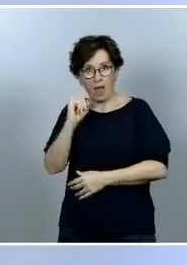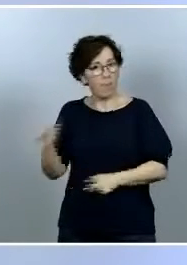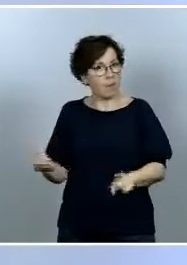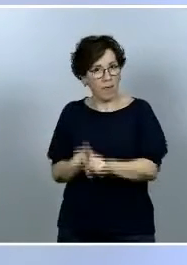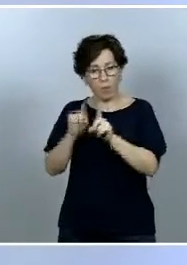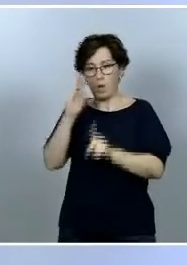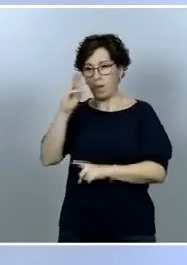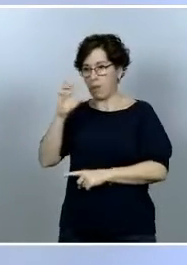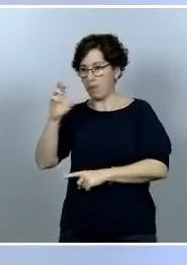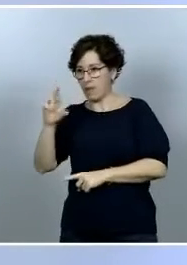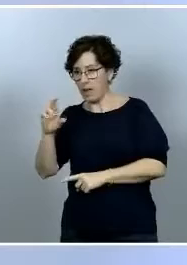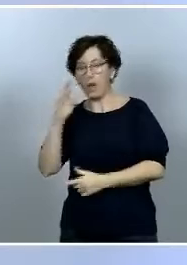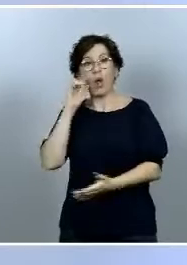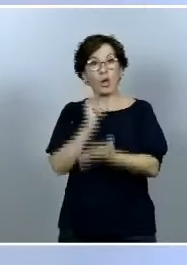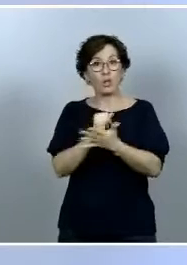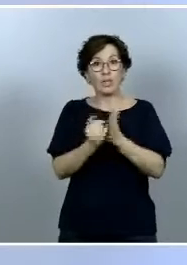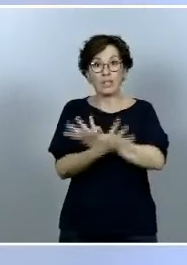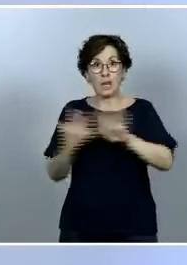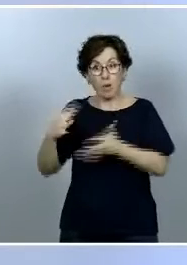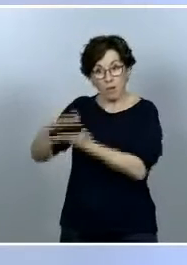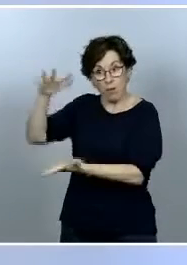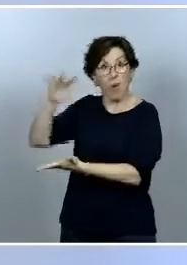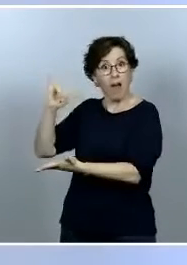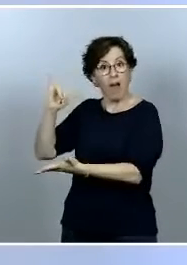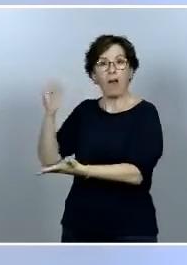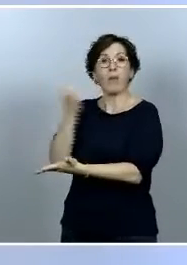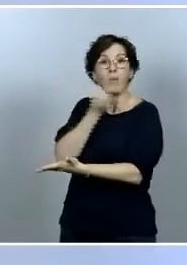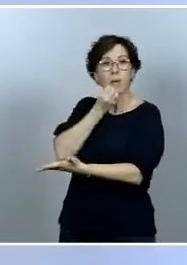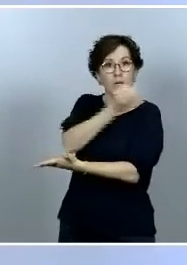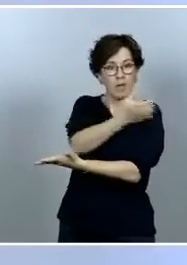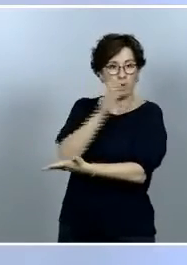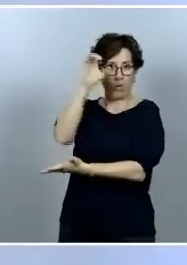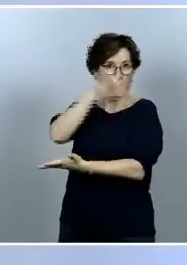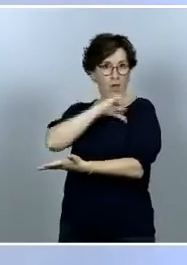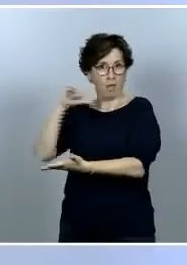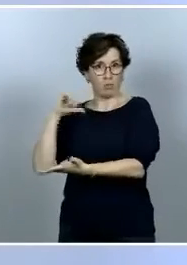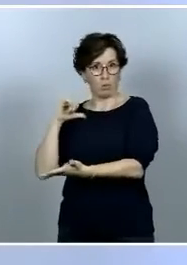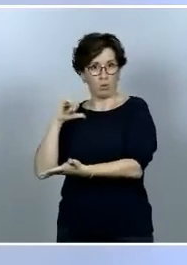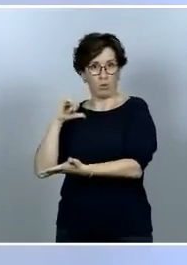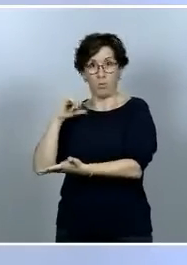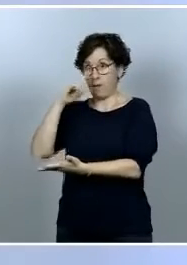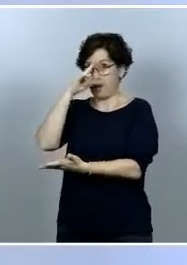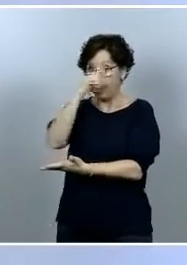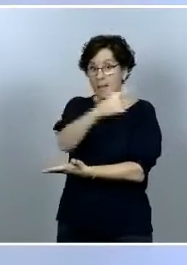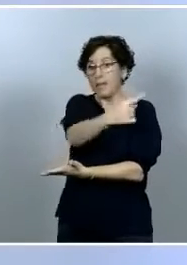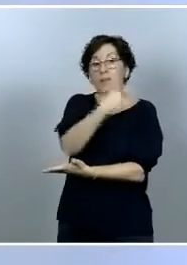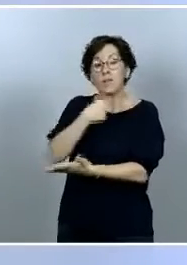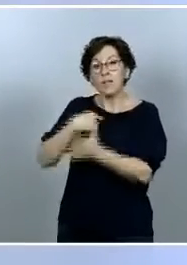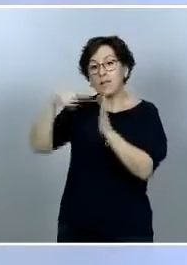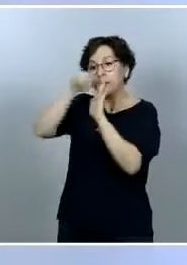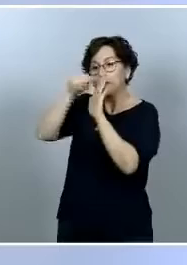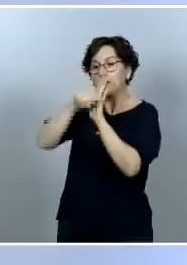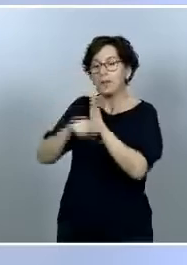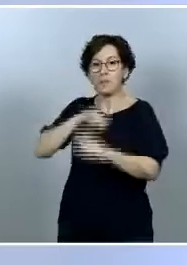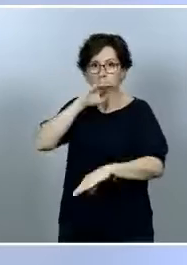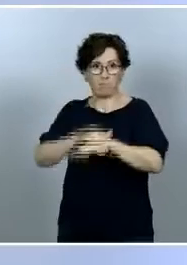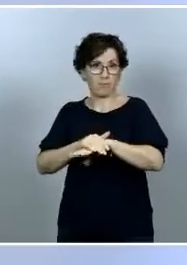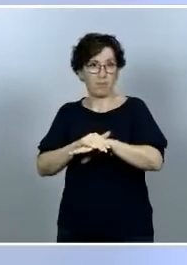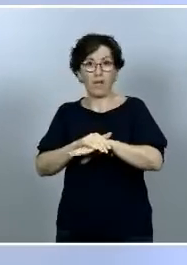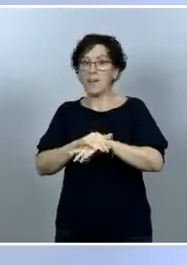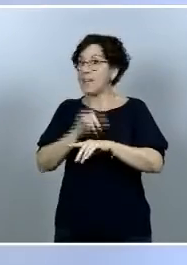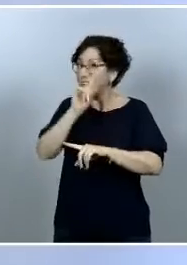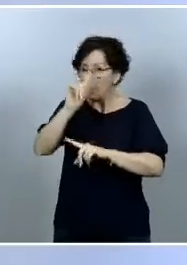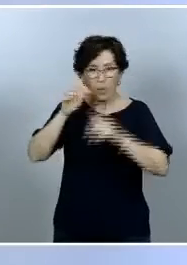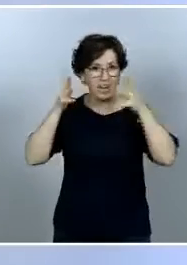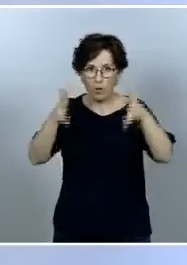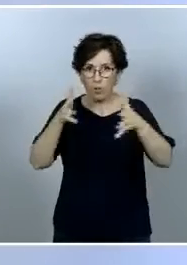tiene que ponerle un conocimiento de la comunidad autónoma y tiene que atenerse a aquellas indicaciones que le dé la comunidad autónoma y no es recomendable hacerse test al